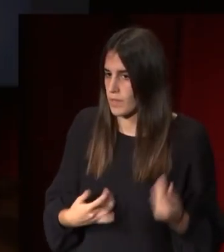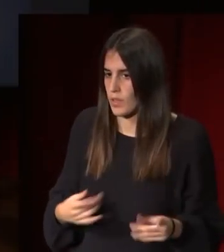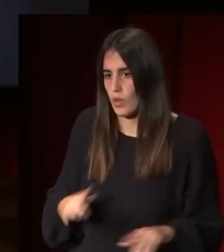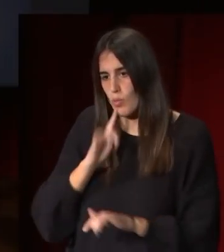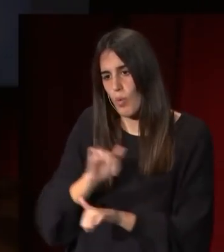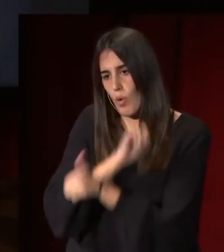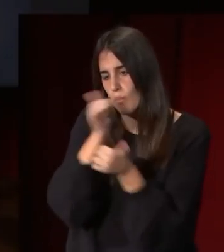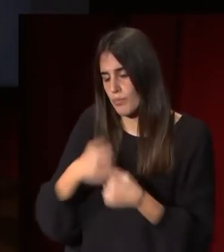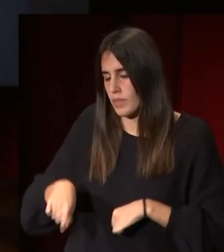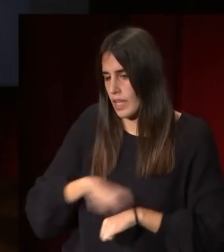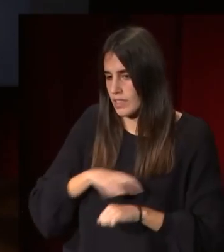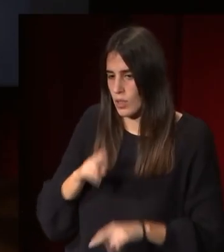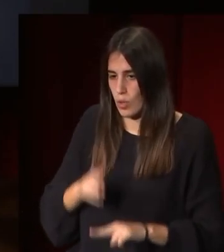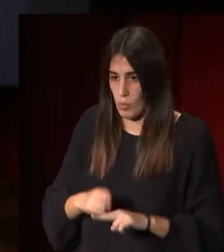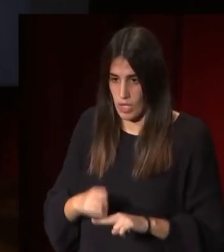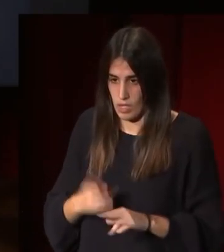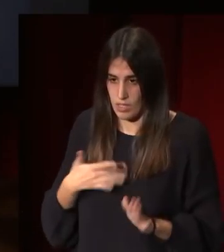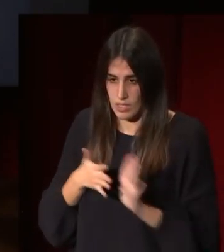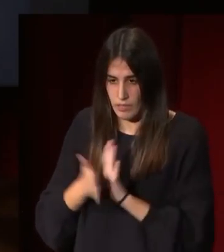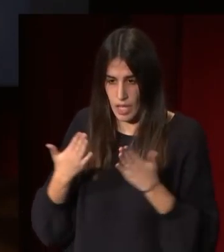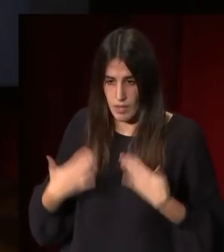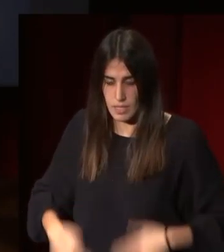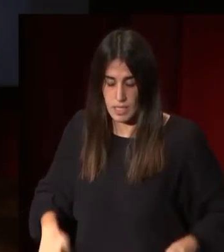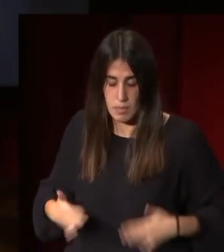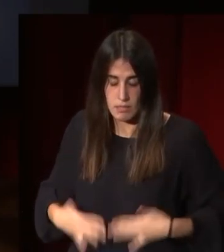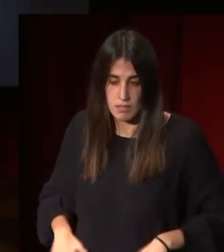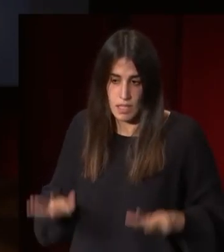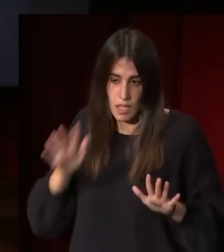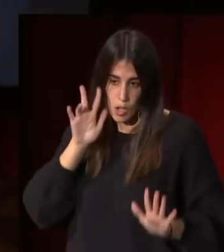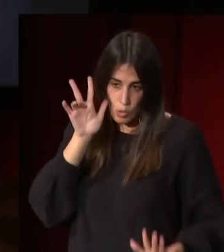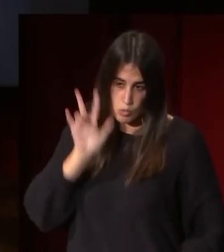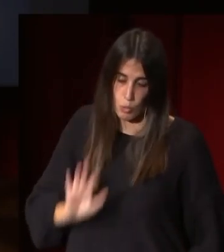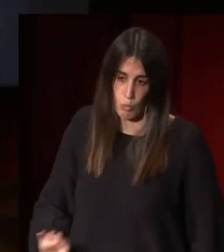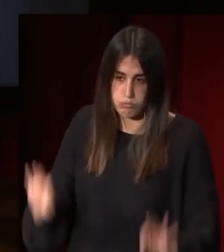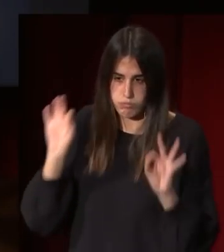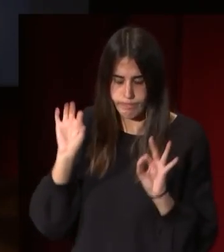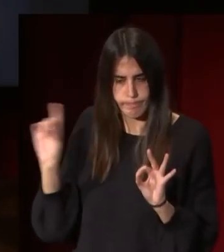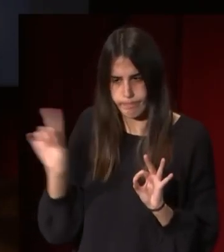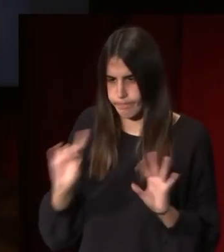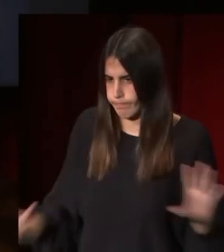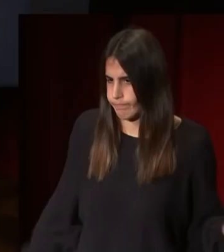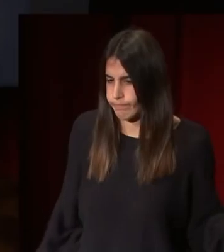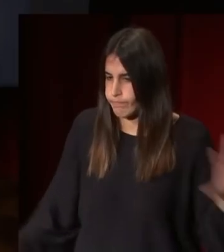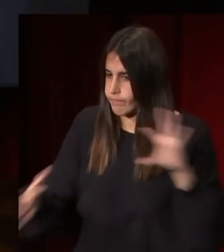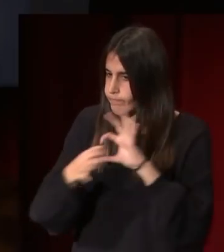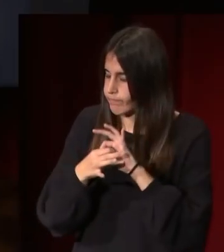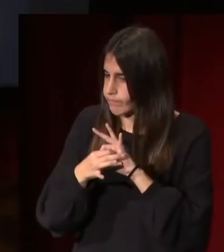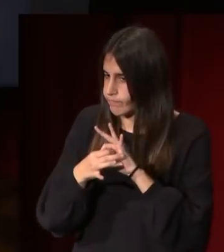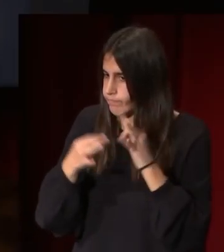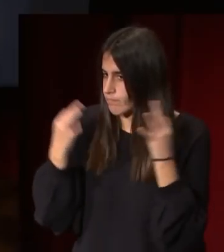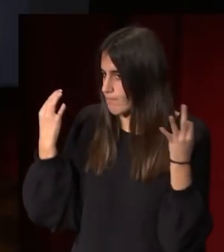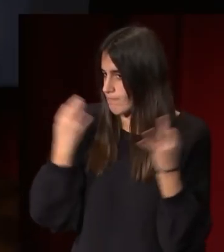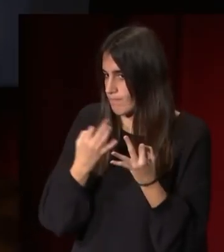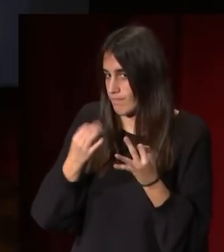romana es decir que en vez de con la vestimenta de lujo él lo está haciendo enlazándolo con lo que